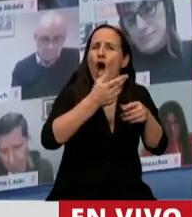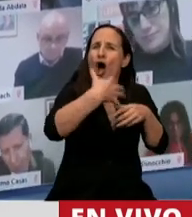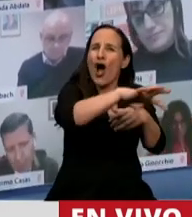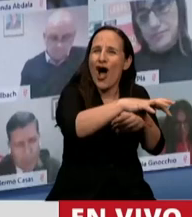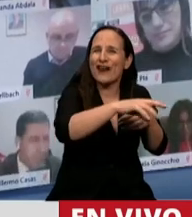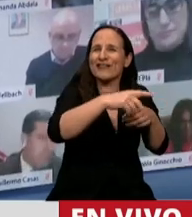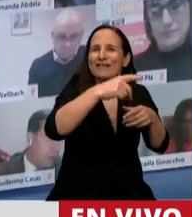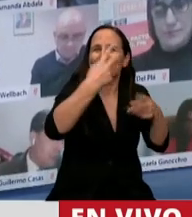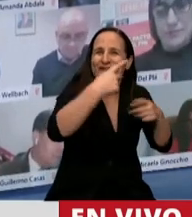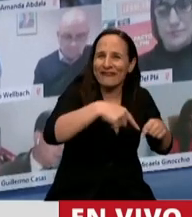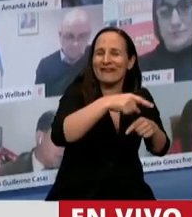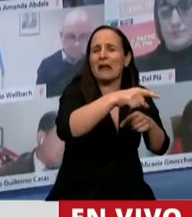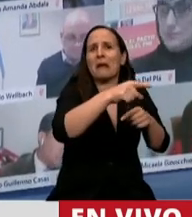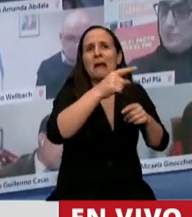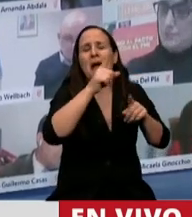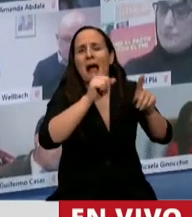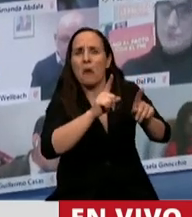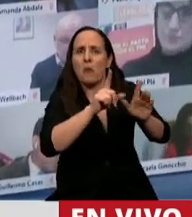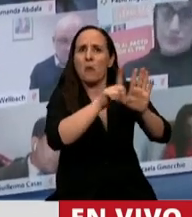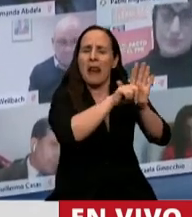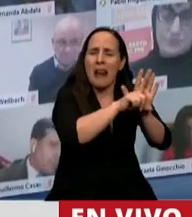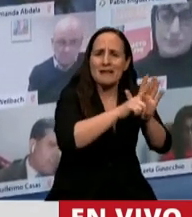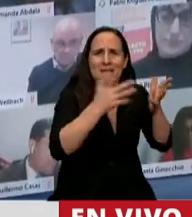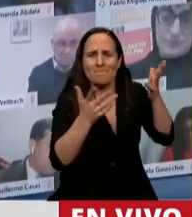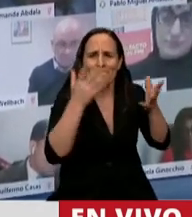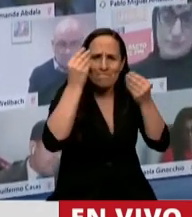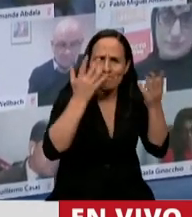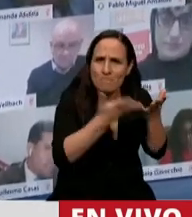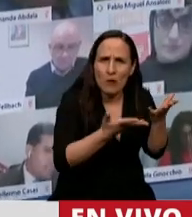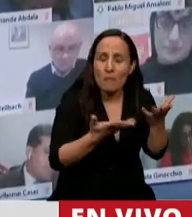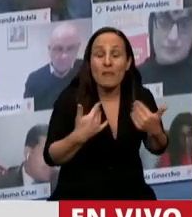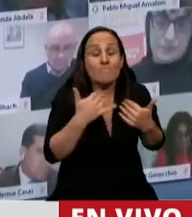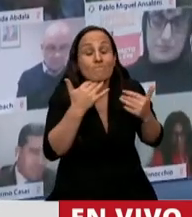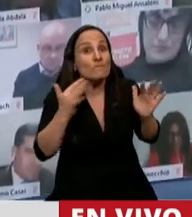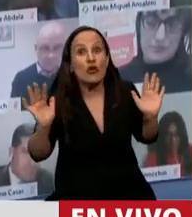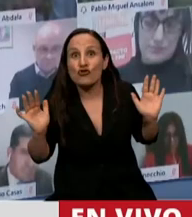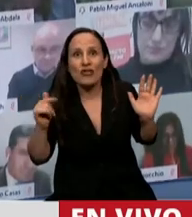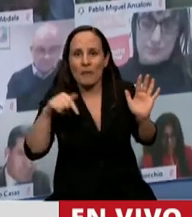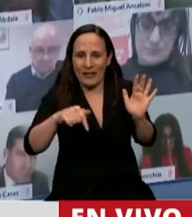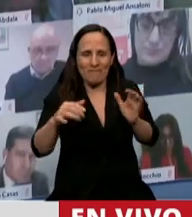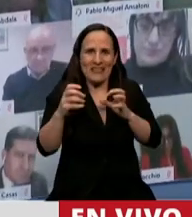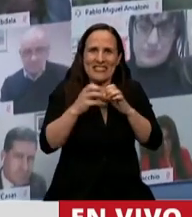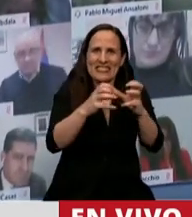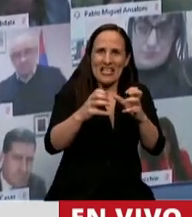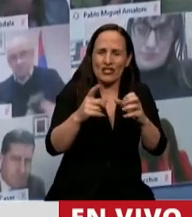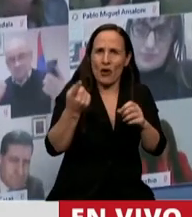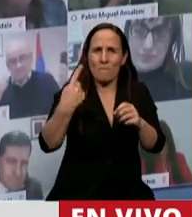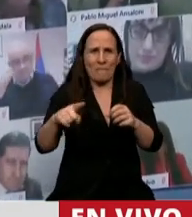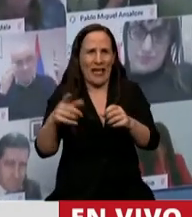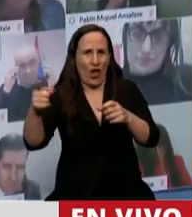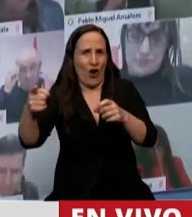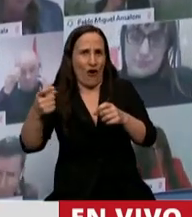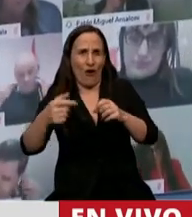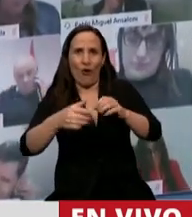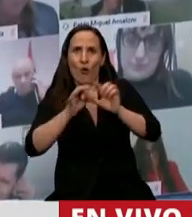estimo, no sé, porque esto para nosotros es una sesión en minoría, con lo cual esto es una